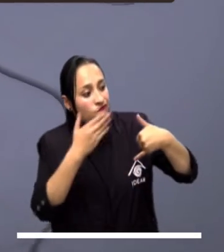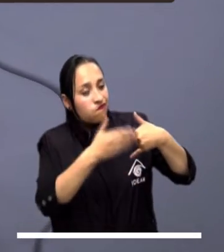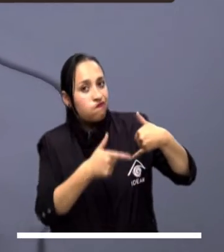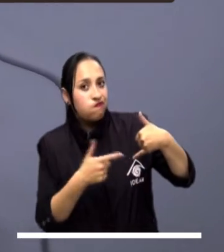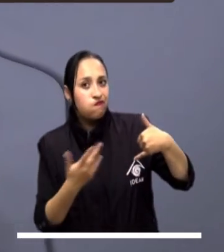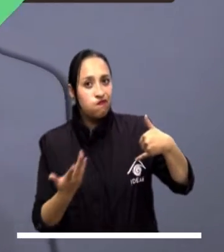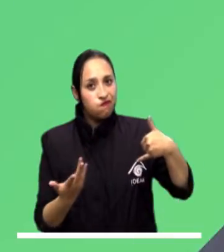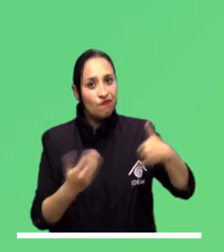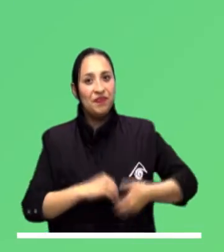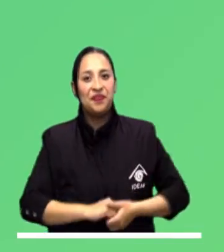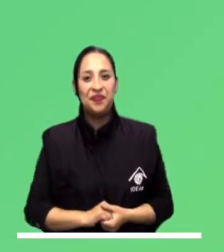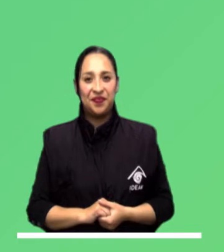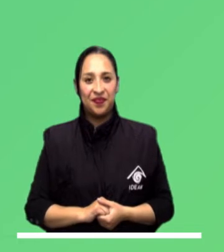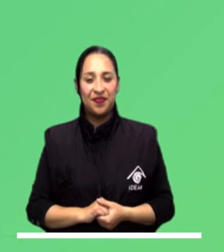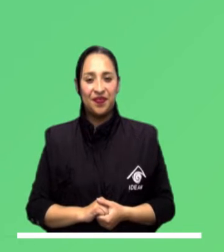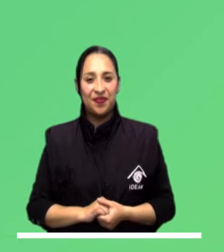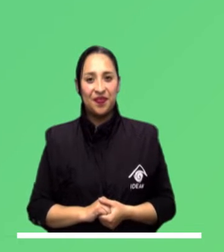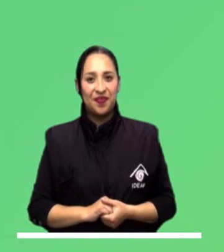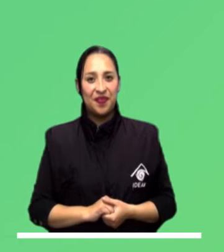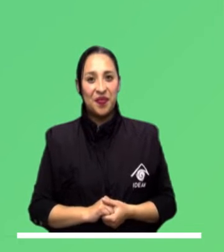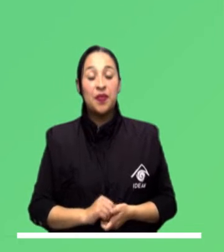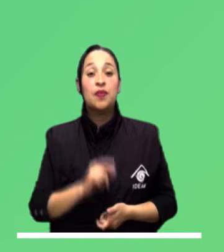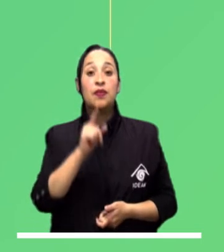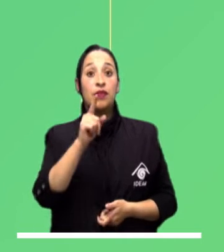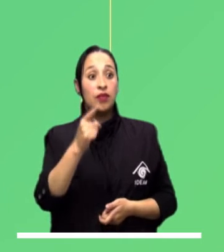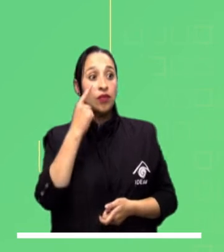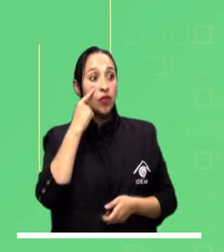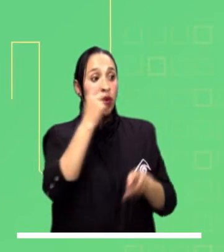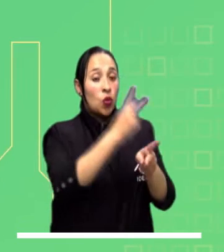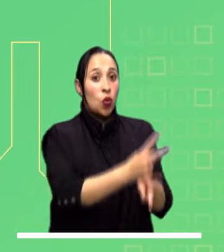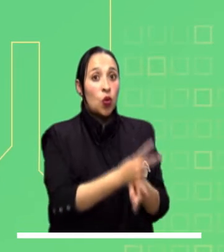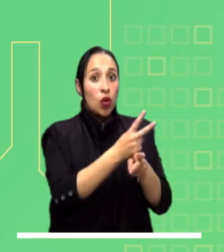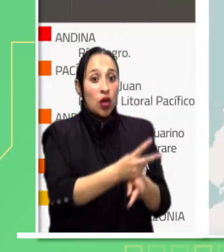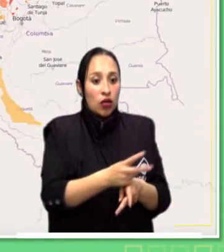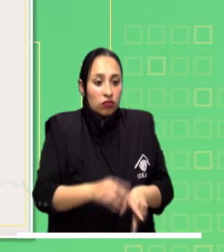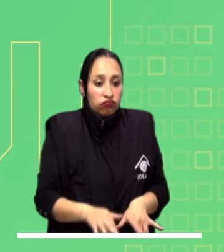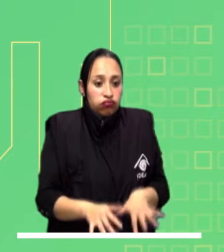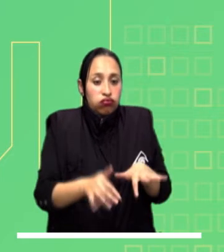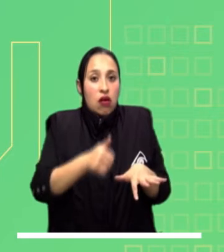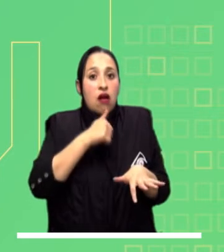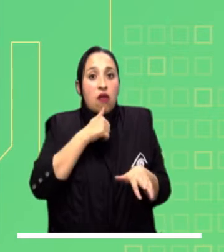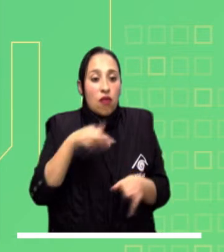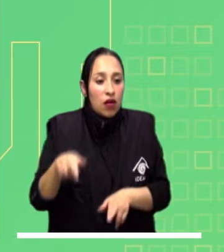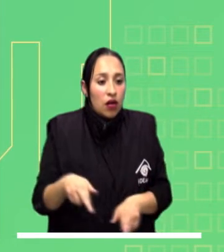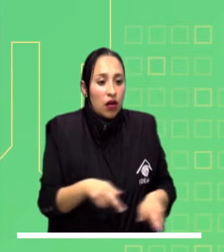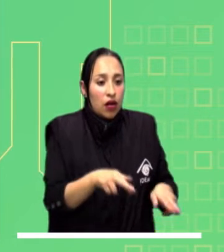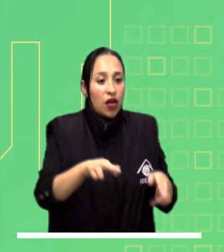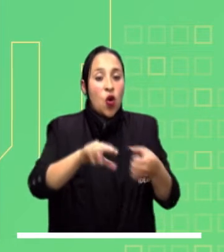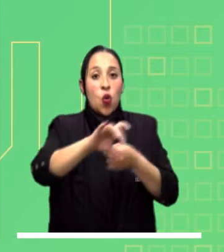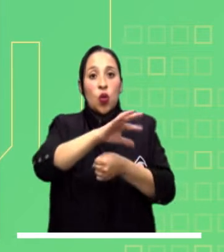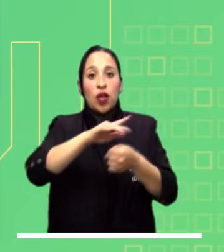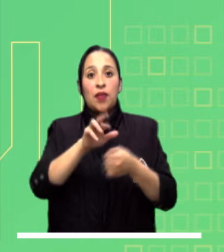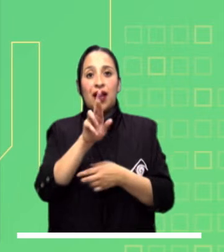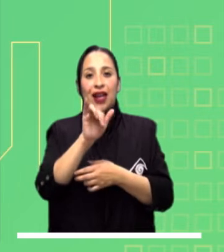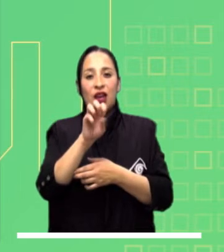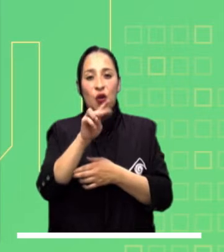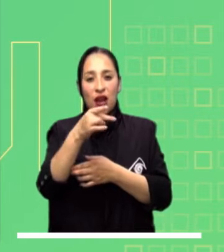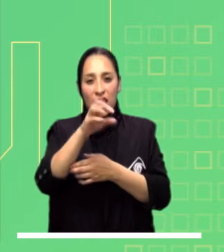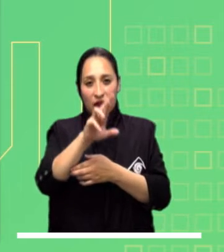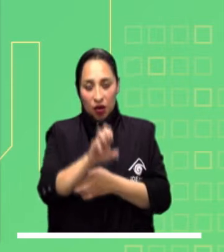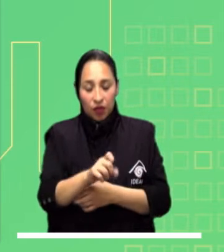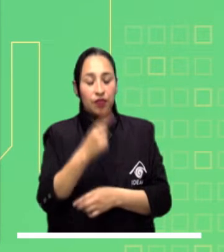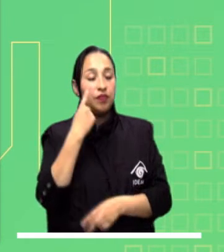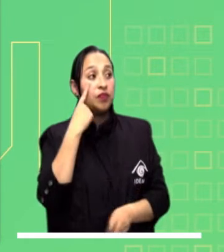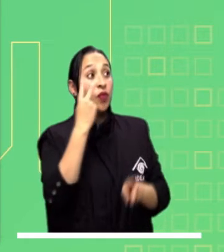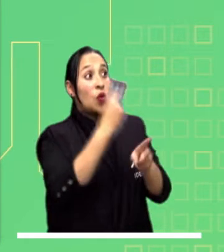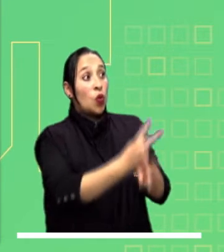Ahora, mucha atención a las principales alertas para hoy a nivel nacional. Máxima alerta por crecientes súbitas en la cuenca del Río